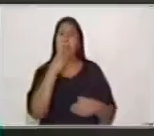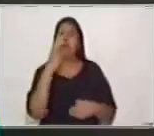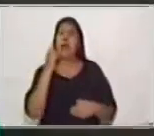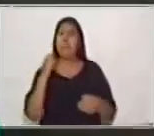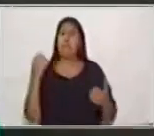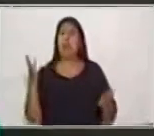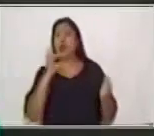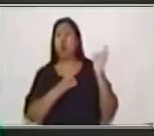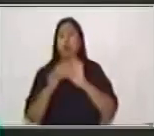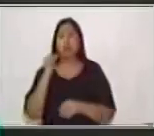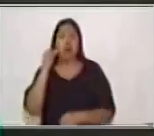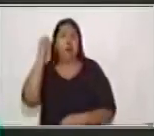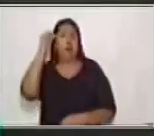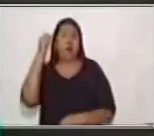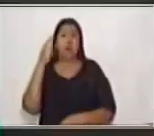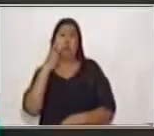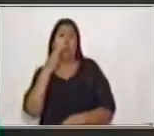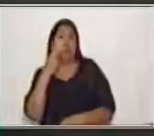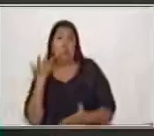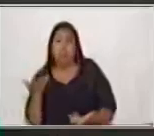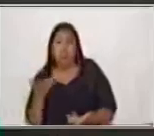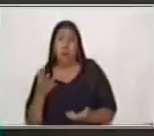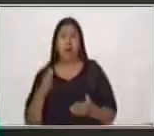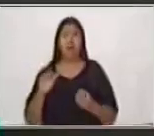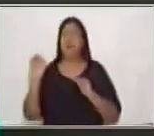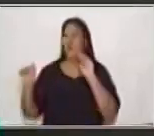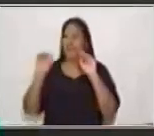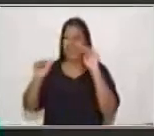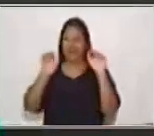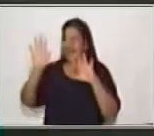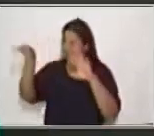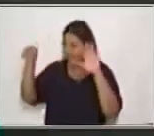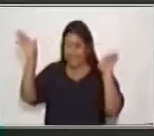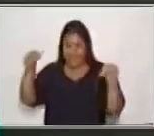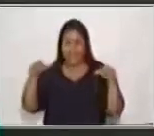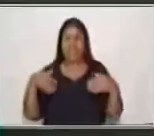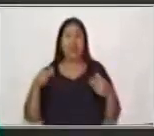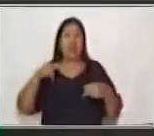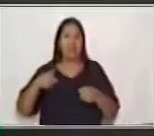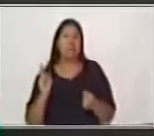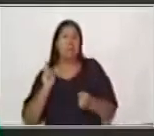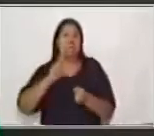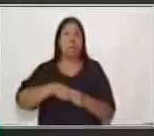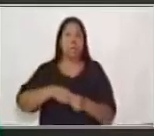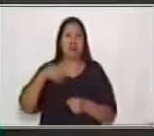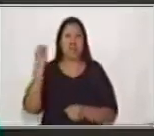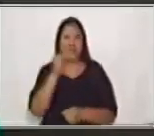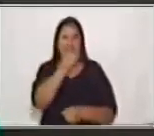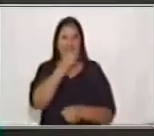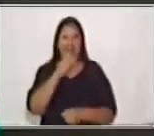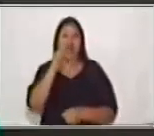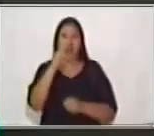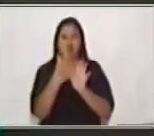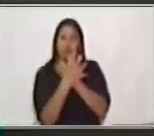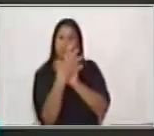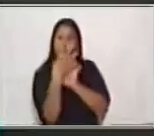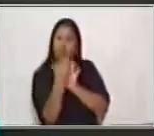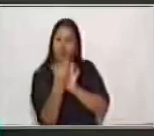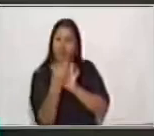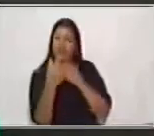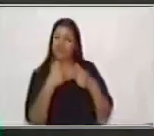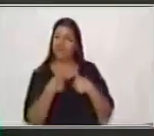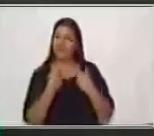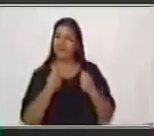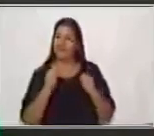algún adulto que te acompañe, ¿por qué no ser partícipes de esta linda canción? Y puedes ir haciendo lo que la canción nos va a indicar.